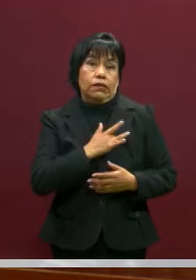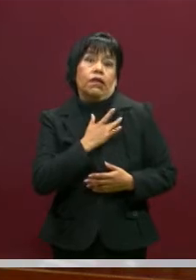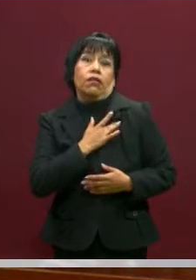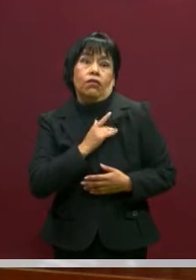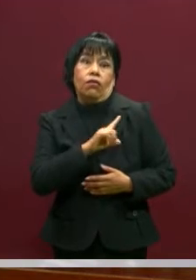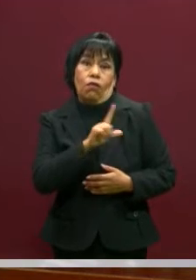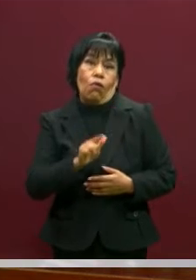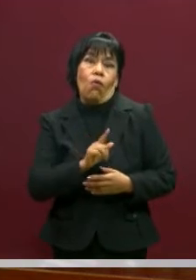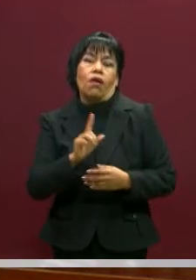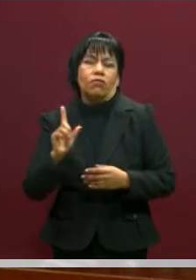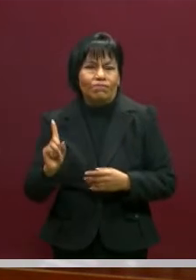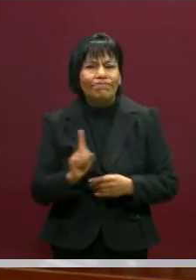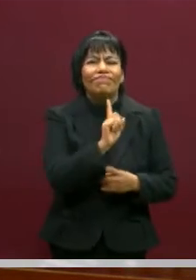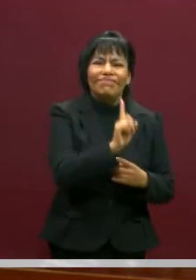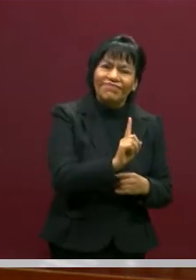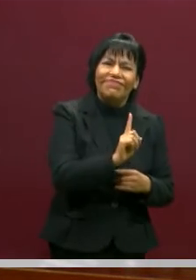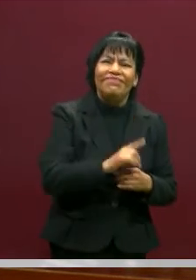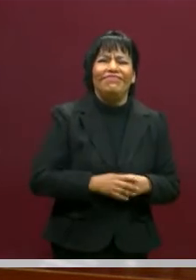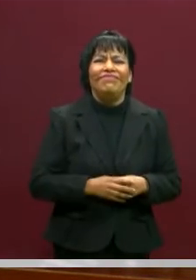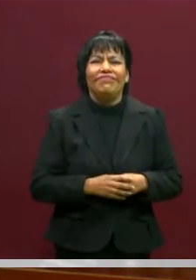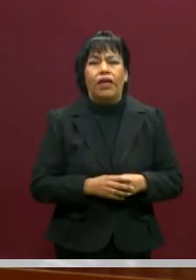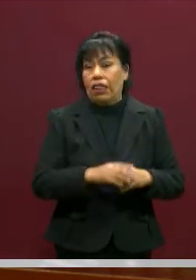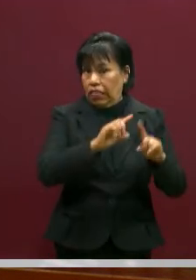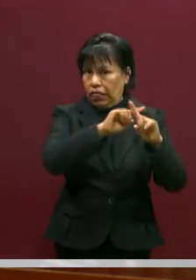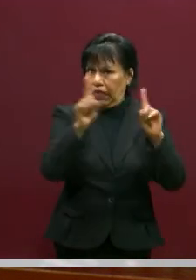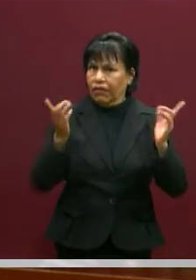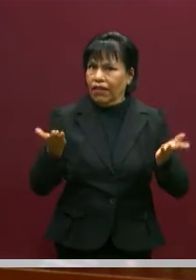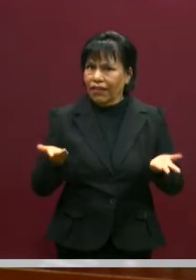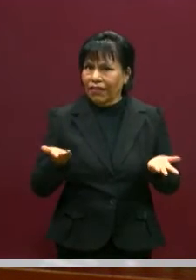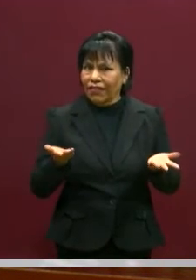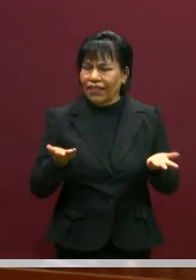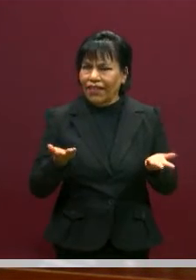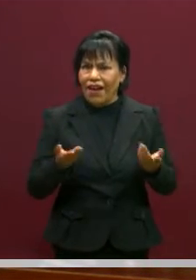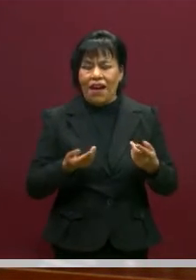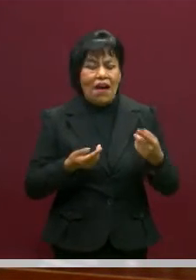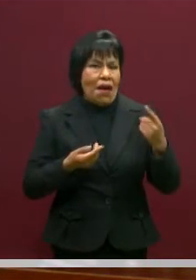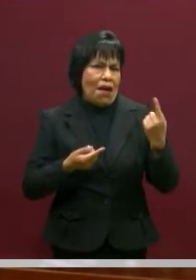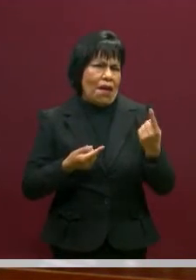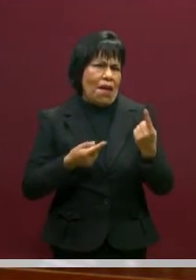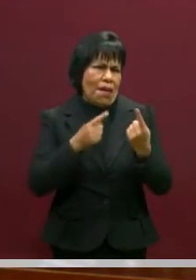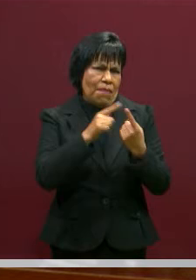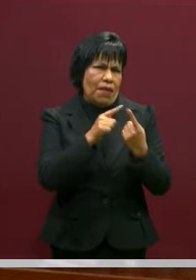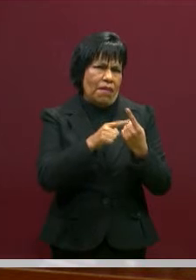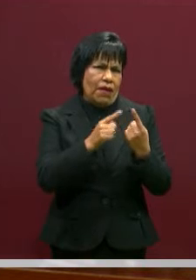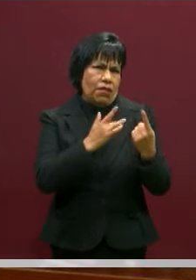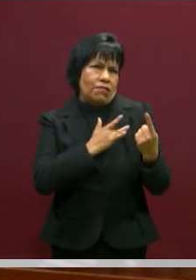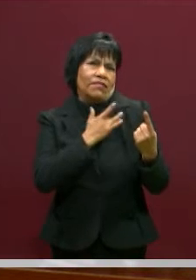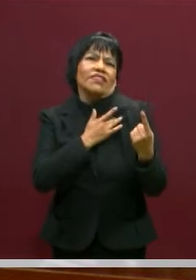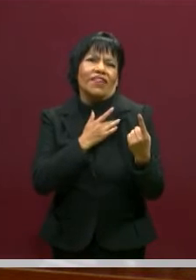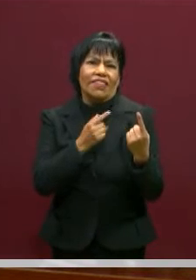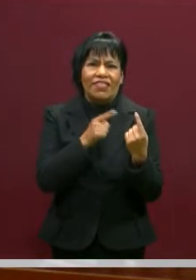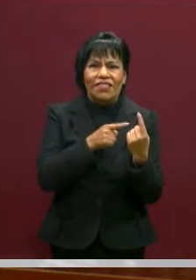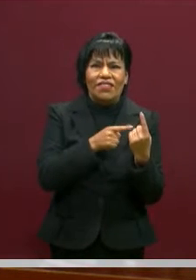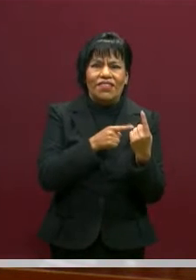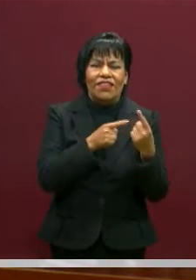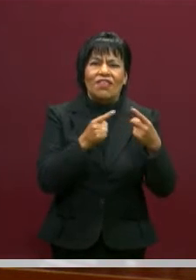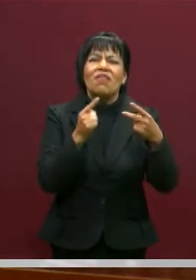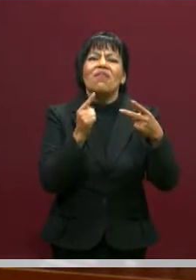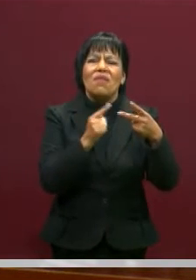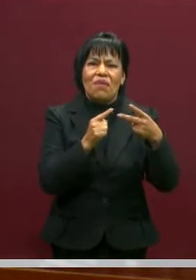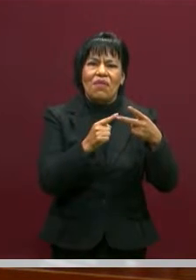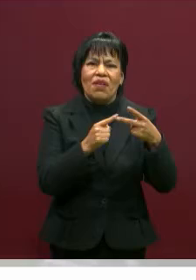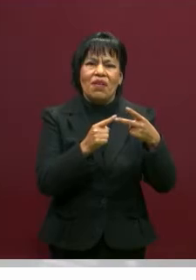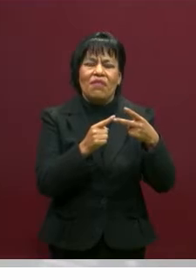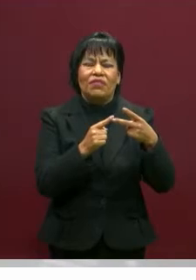existo. ¿Hay diferencia? Sí, claro. Imagínate. Primero es el sentimiento. Primero es la ternura. Claro.